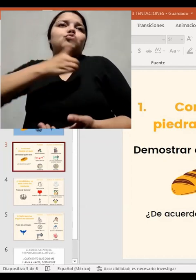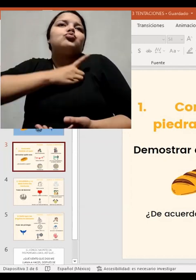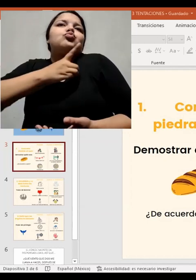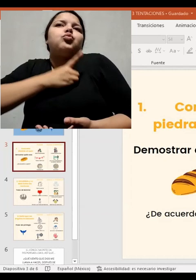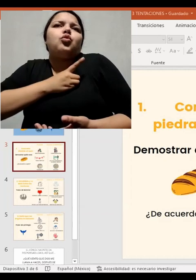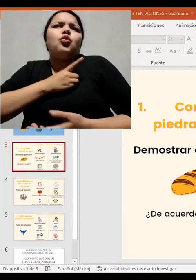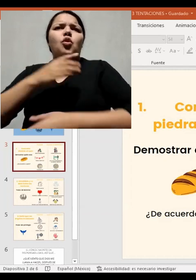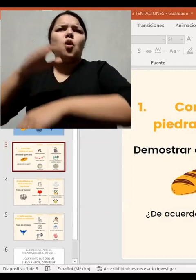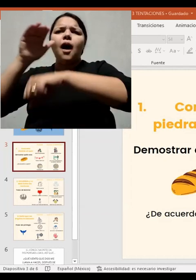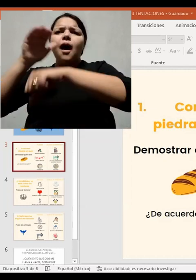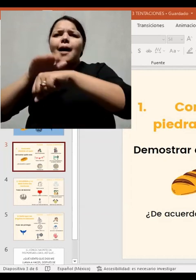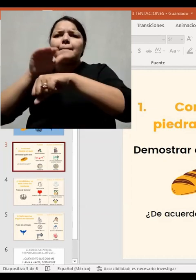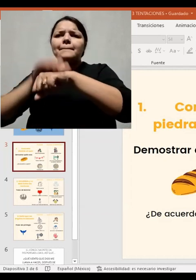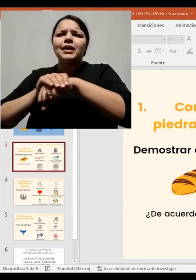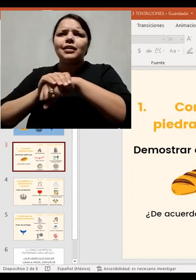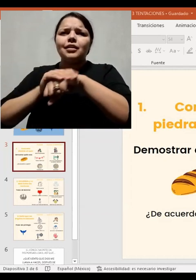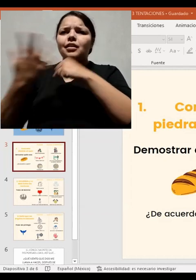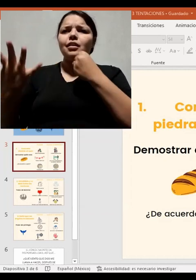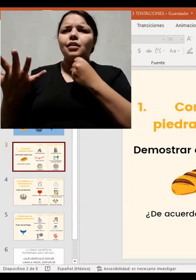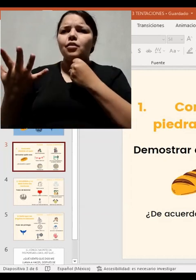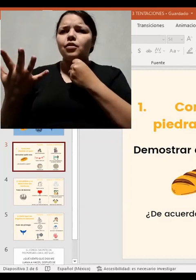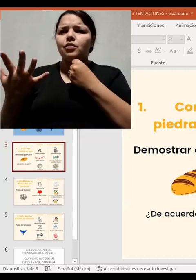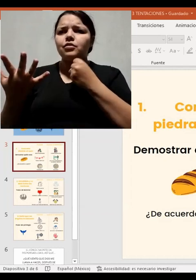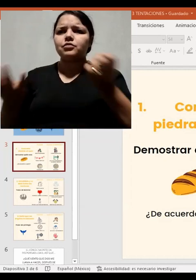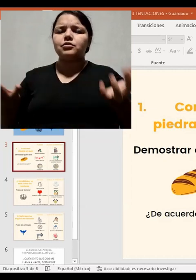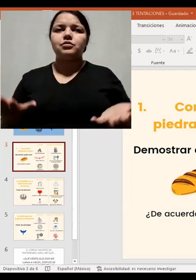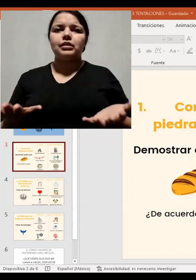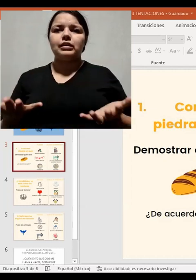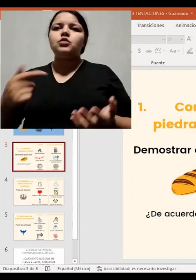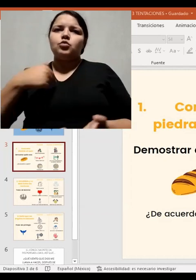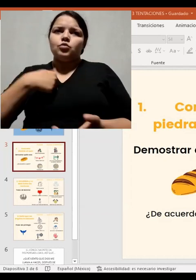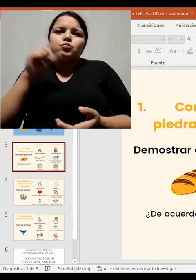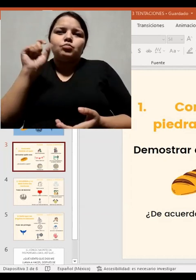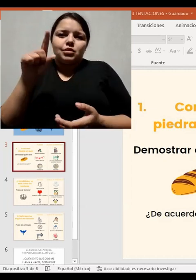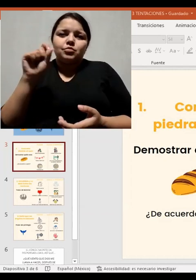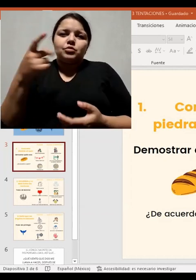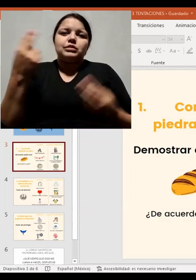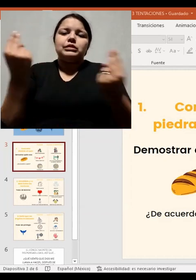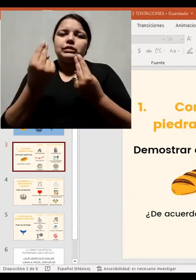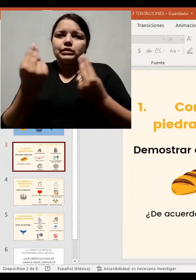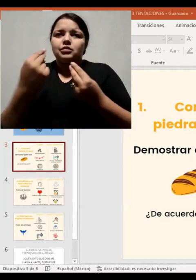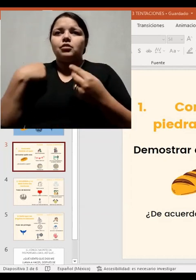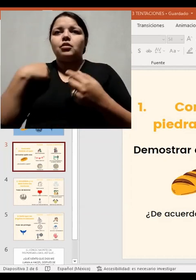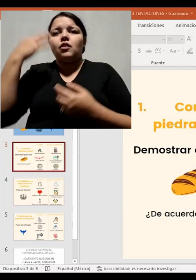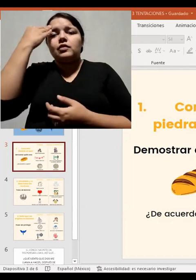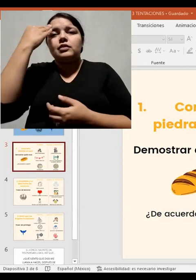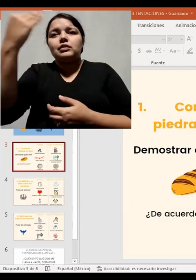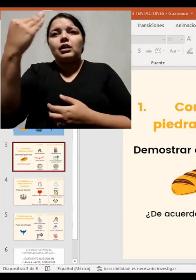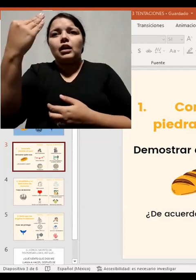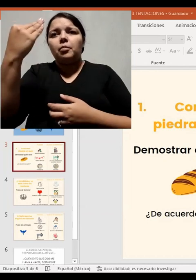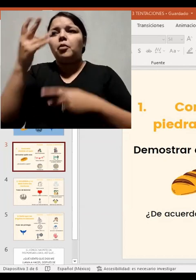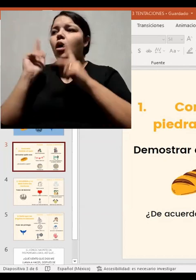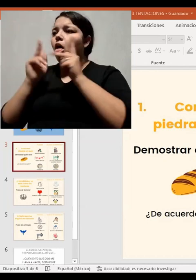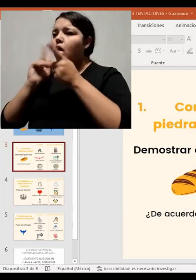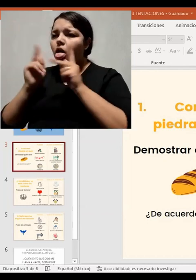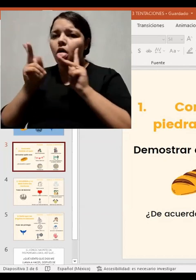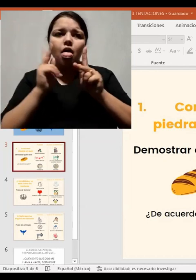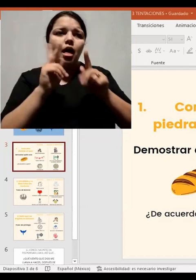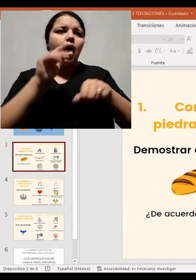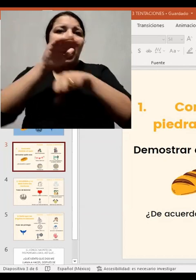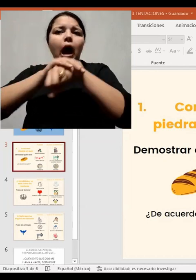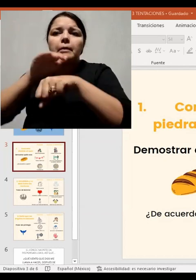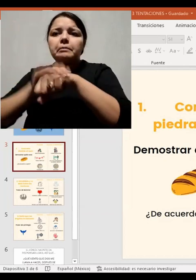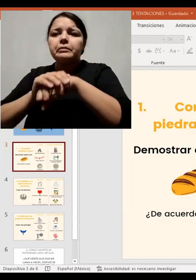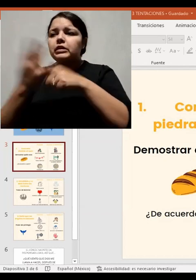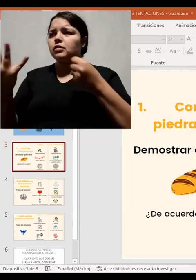Necesito una manada, ahora sí que para crear hijos, porque también necesito cuidarme y necesito mi tiempo y está bien, y es mi derecho, y no soy una mamá